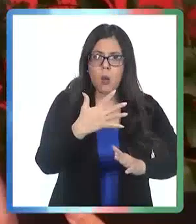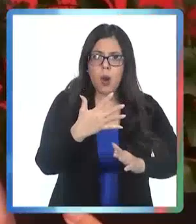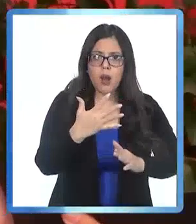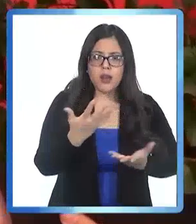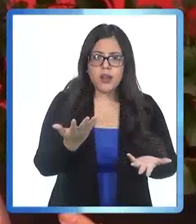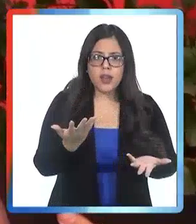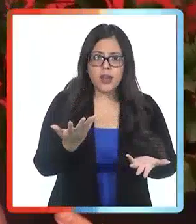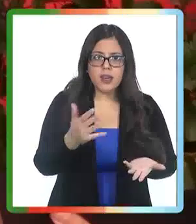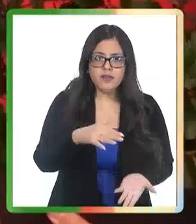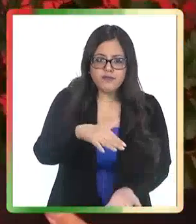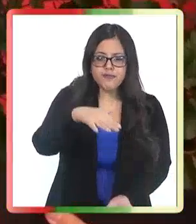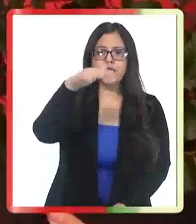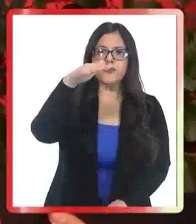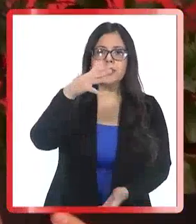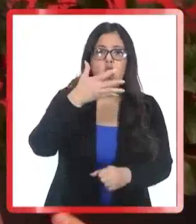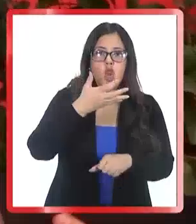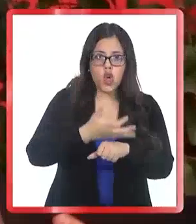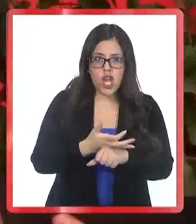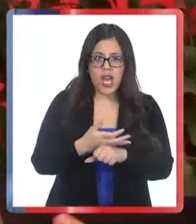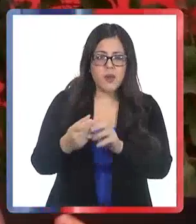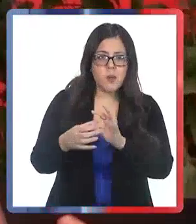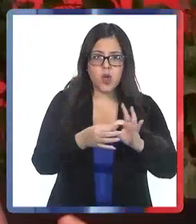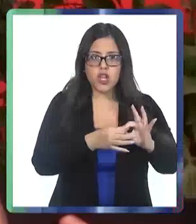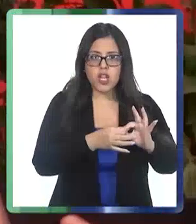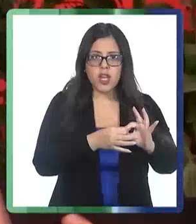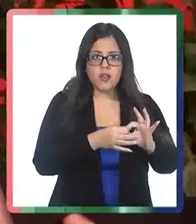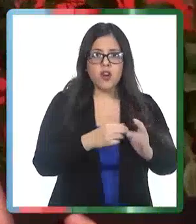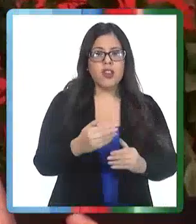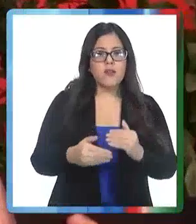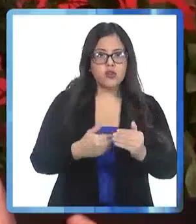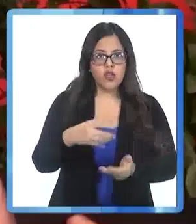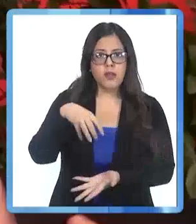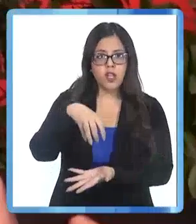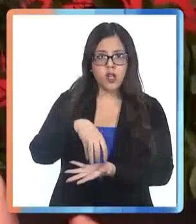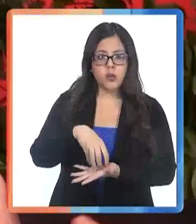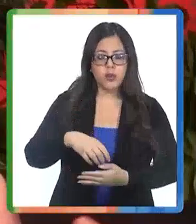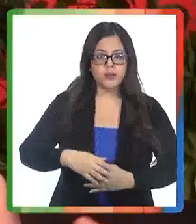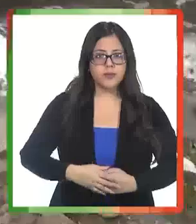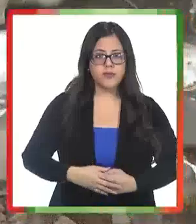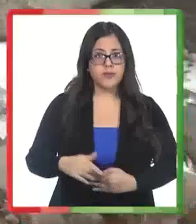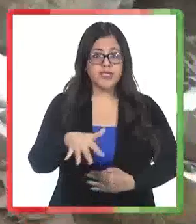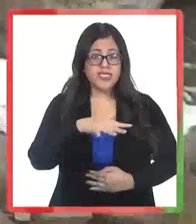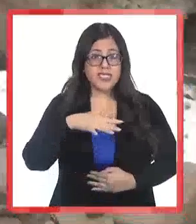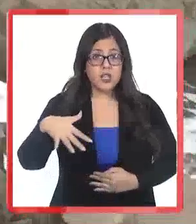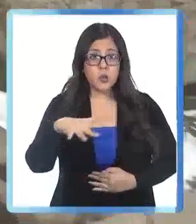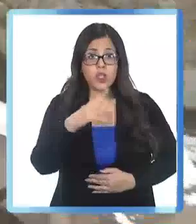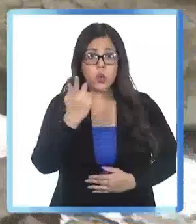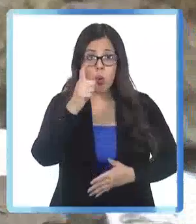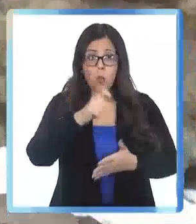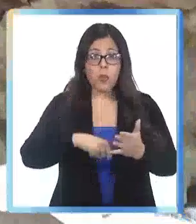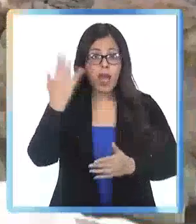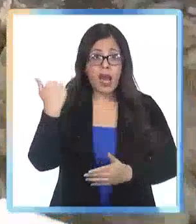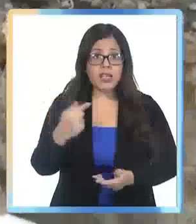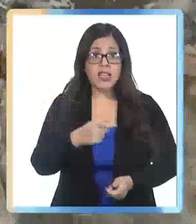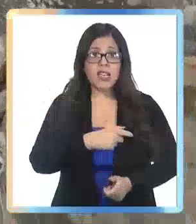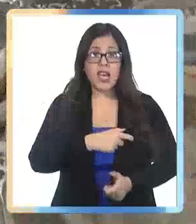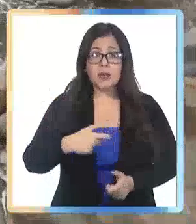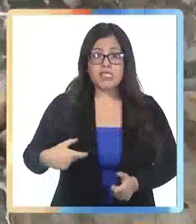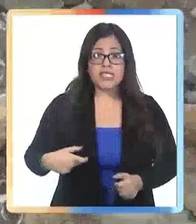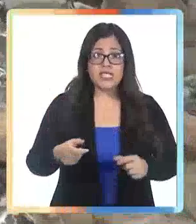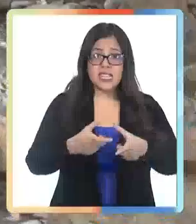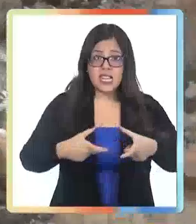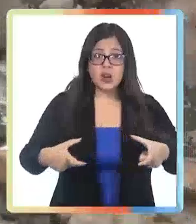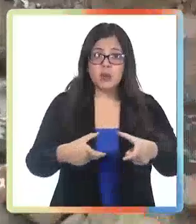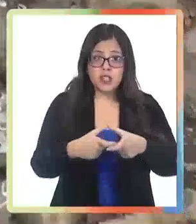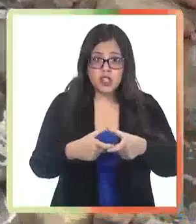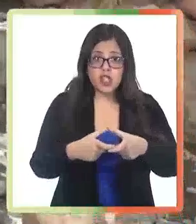que se puede producir por efectos de funcionamiento de la planta. Situación que llevó hace un mes al presidente de la